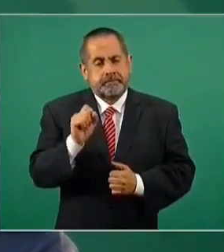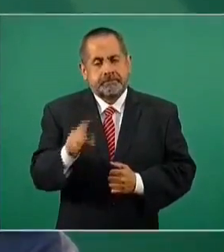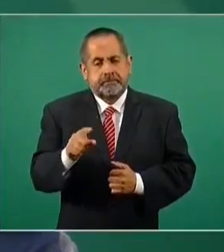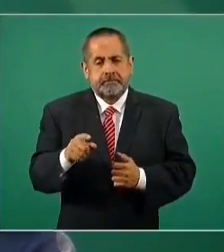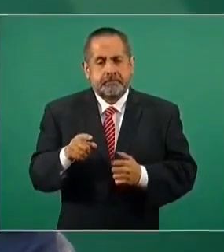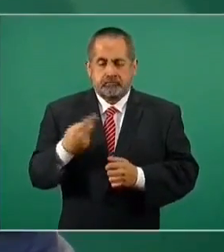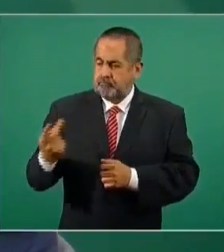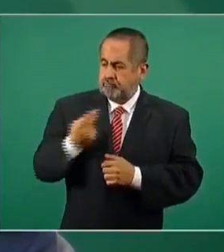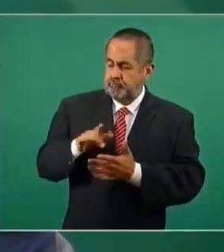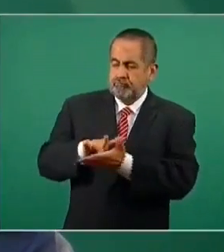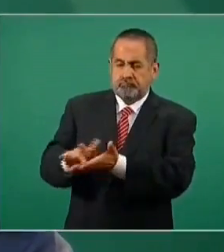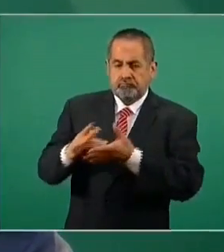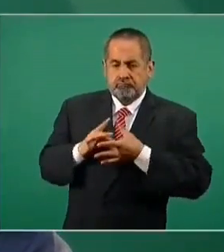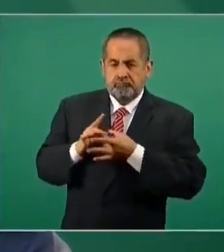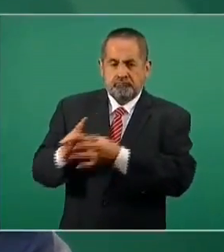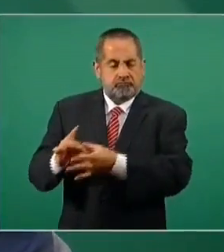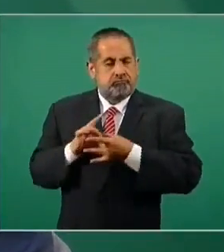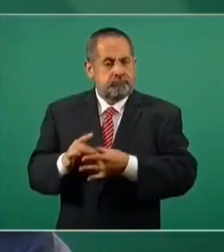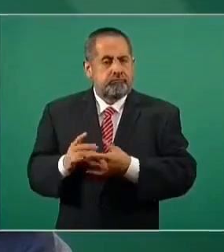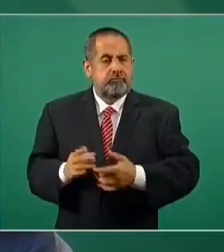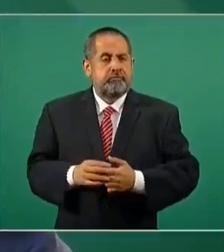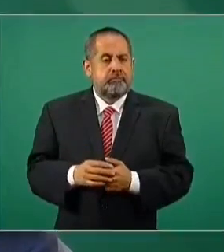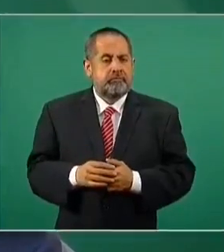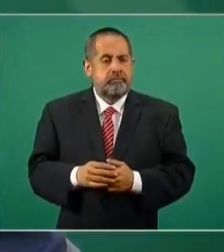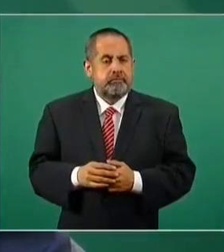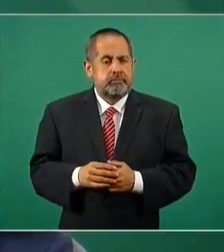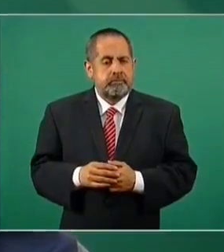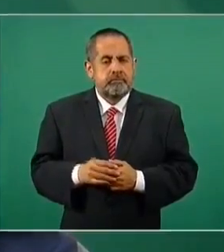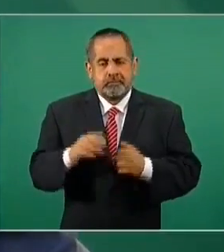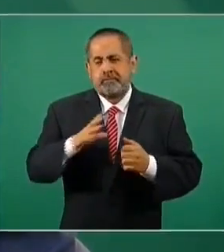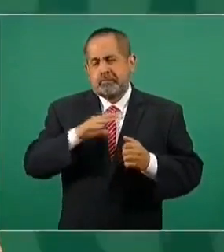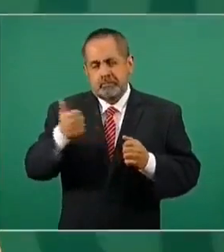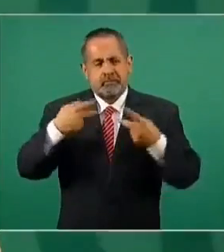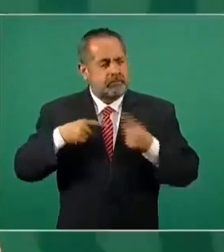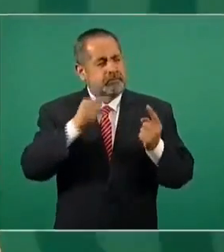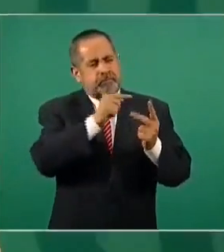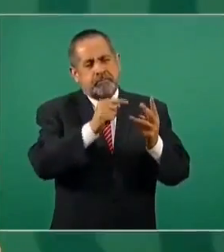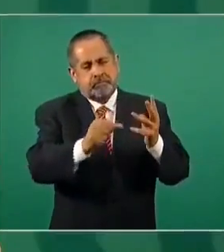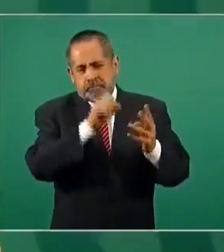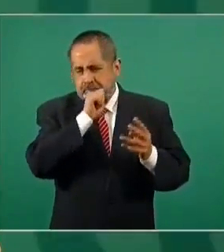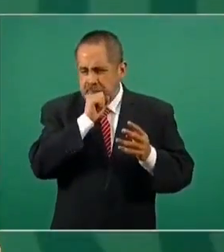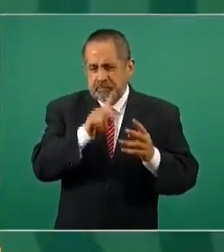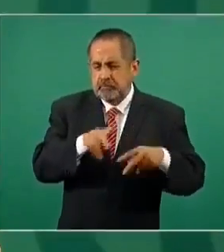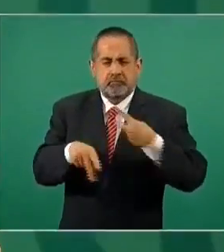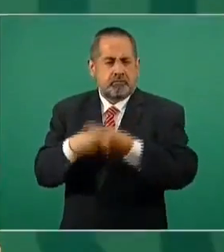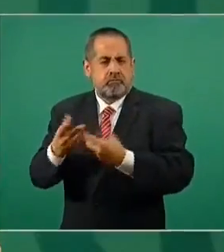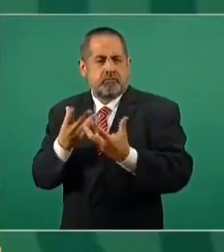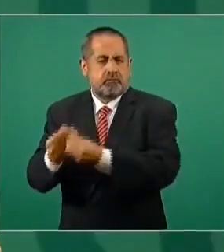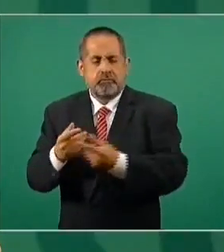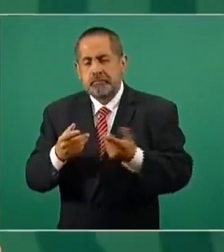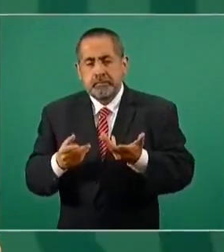una cooperación nuestra. Intervinieron otros personajes. Bueno, en esa reestructuración